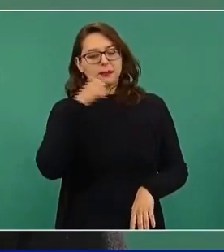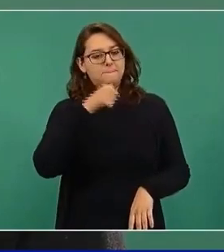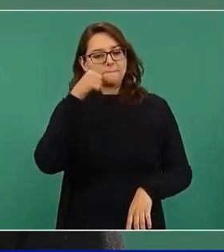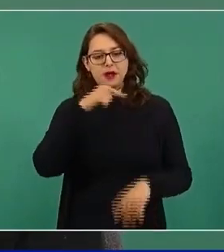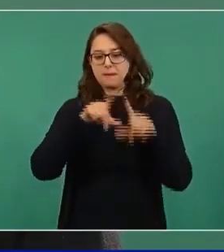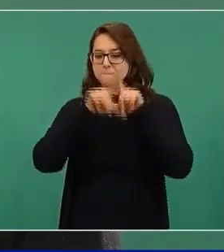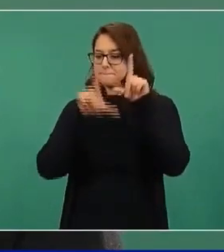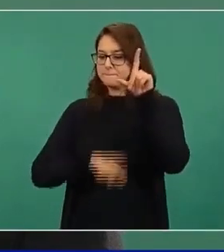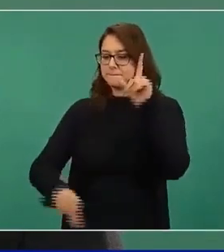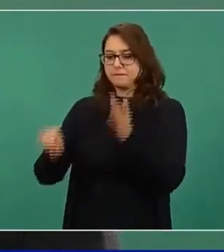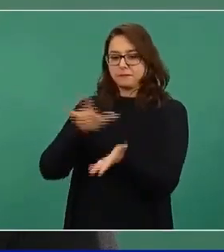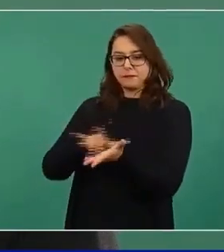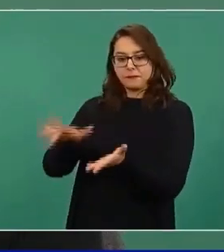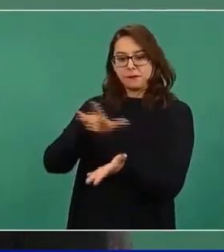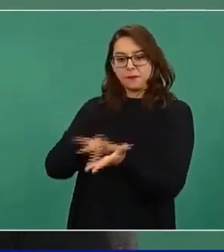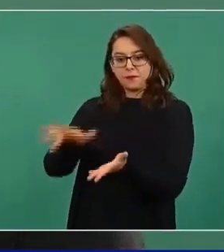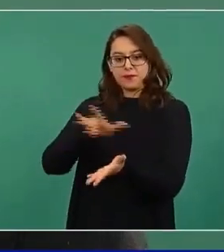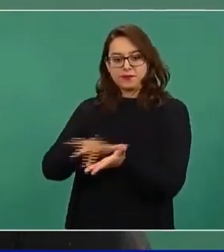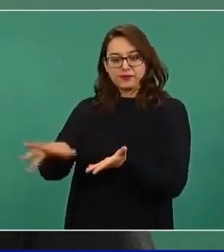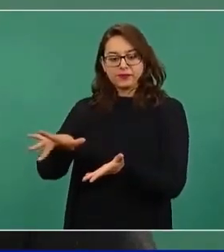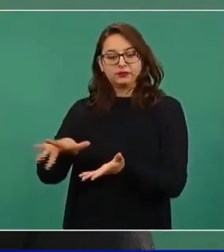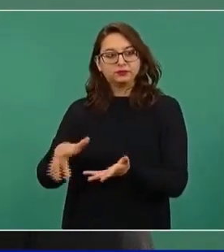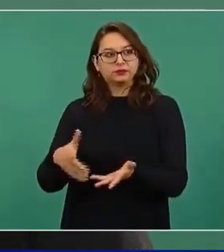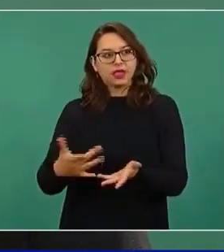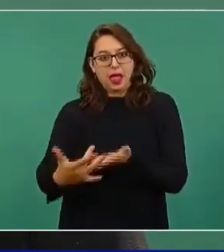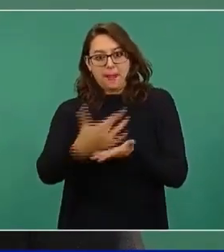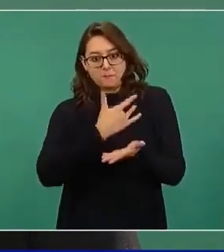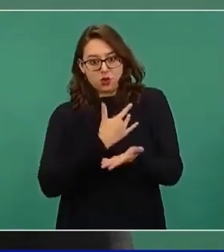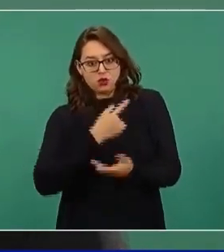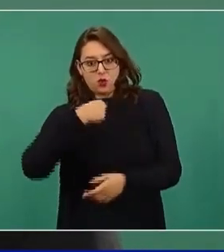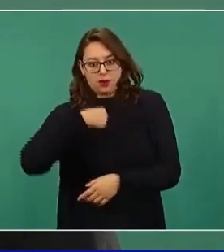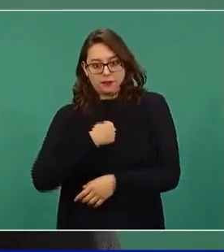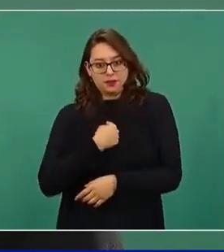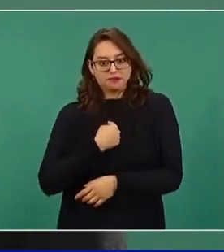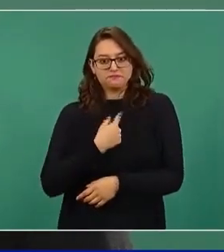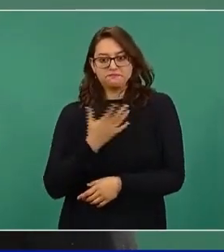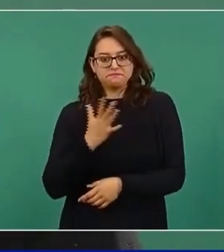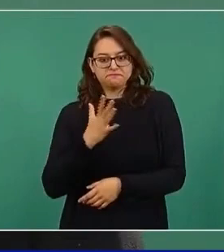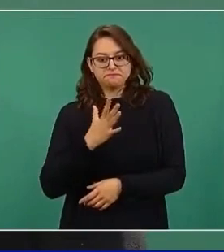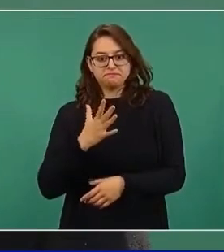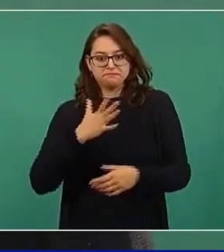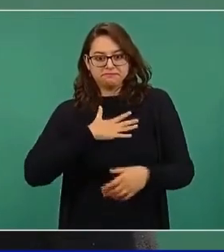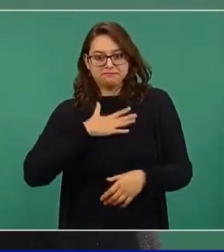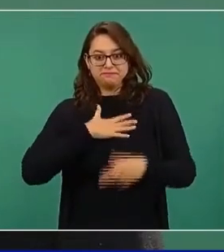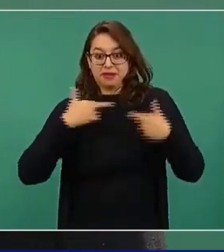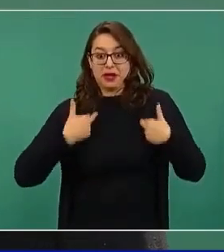no a mi persona, sino a lo que represento,